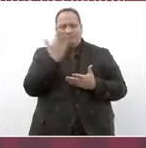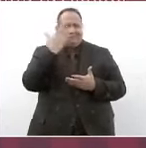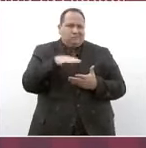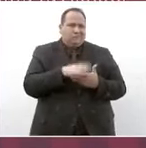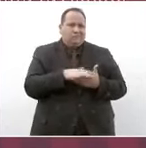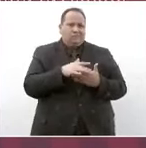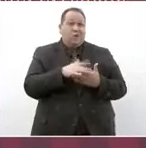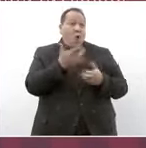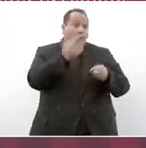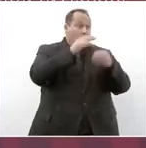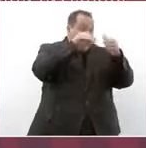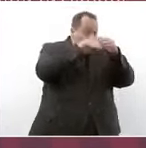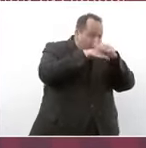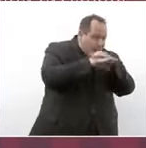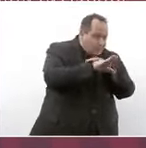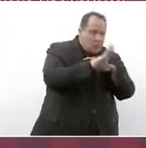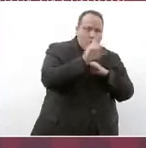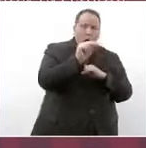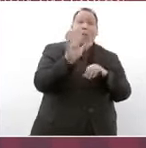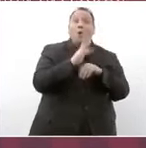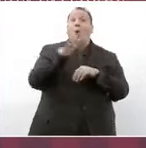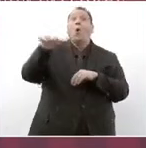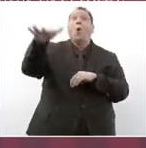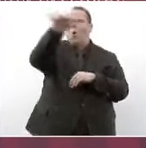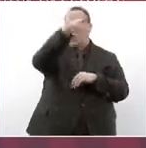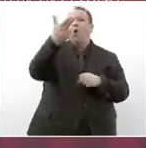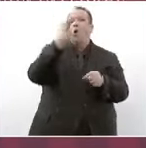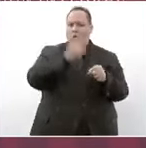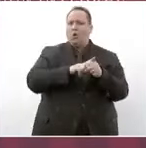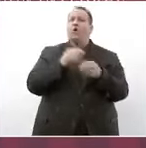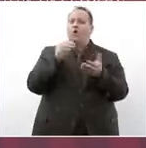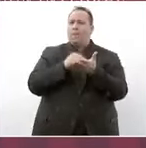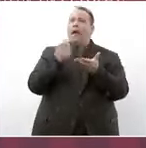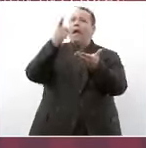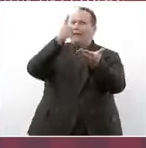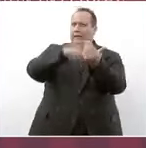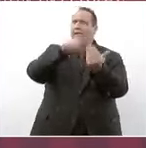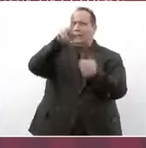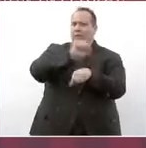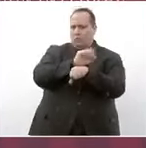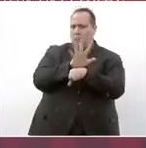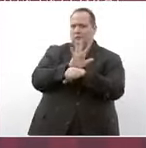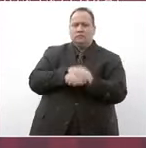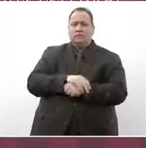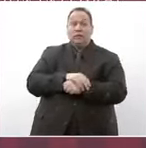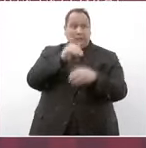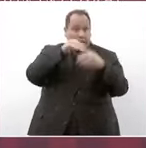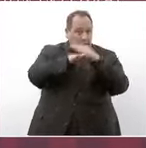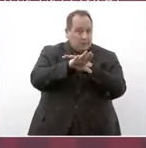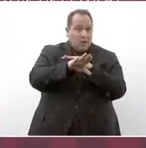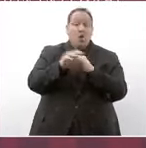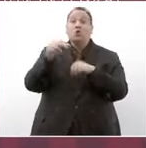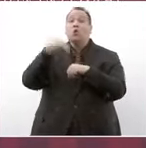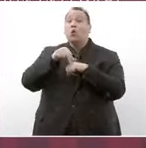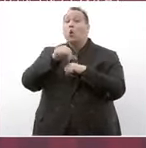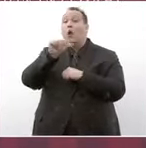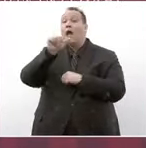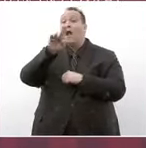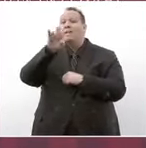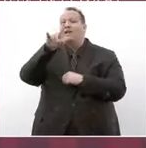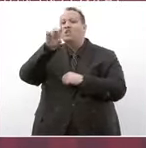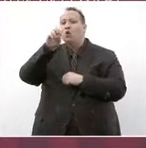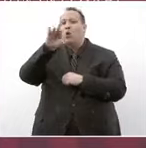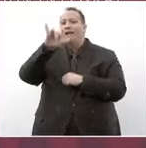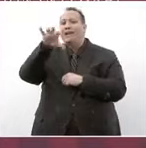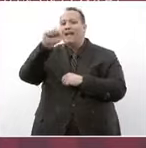del hospital debido a que este hospital todavía atiende a pacientes con COVID, el doctor Alberto Reyes nos mostró